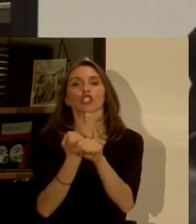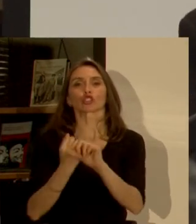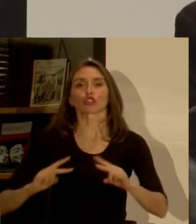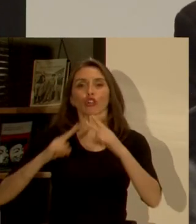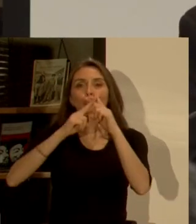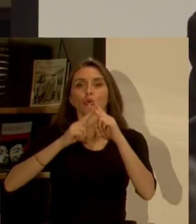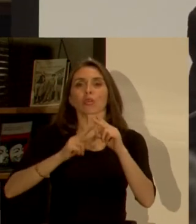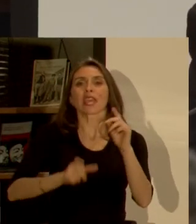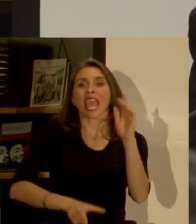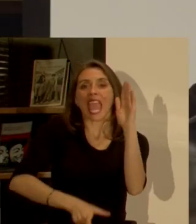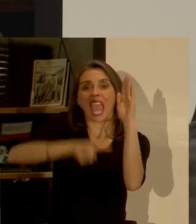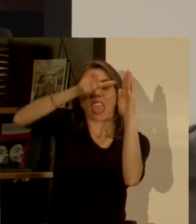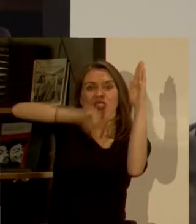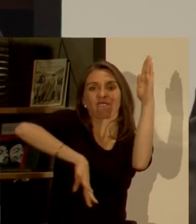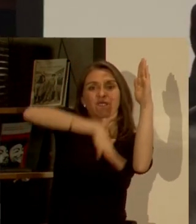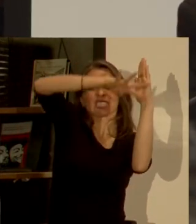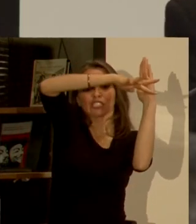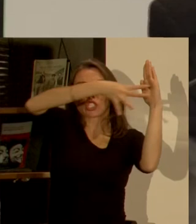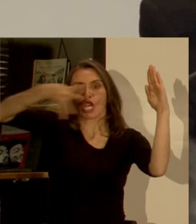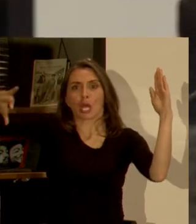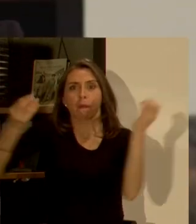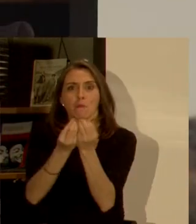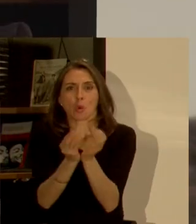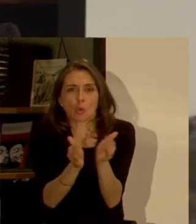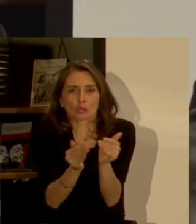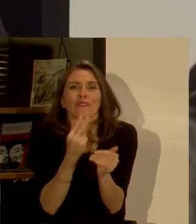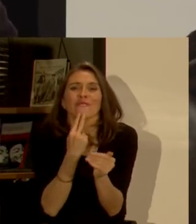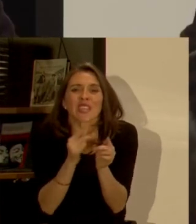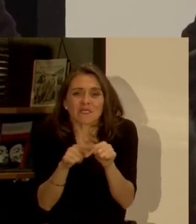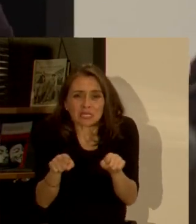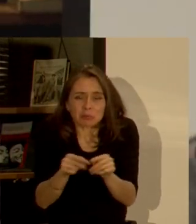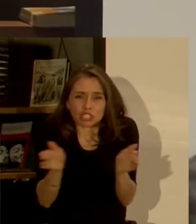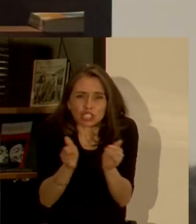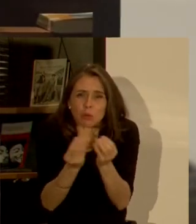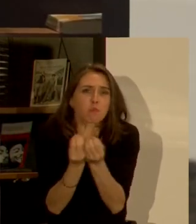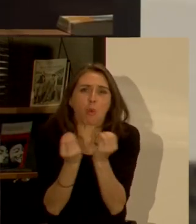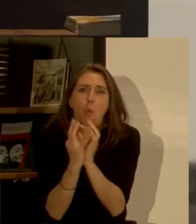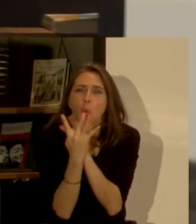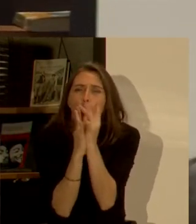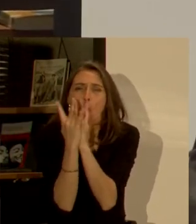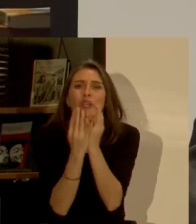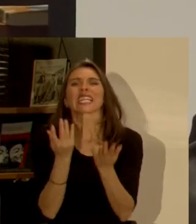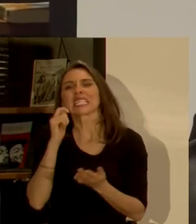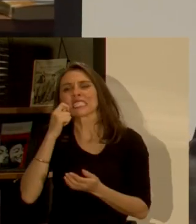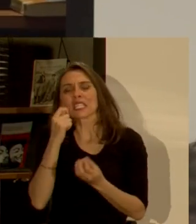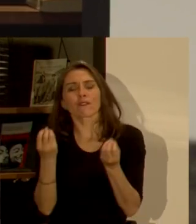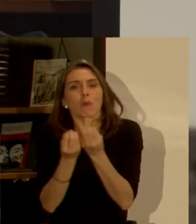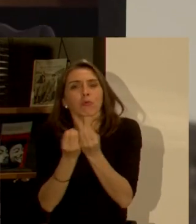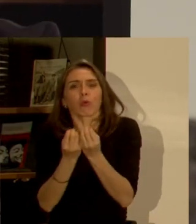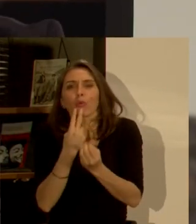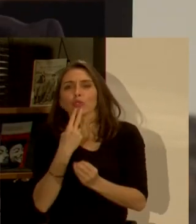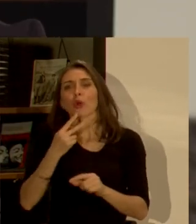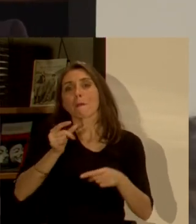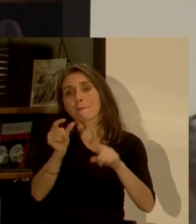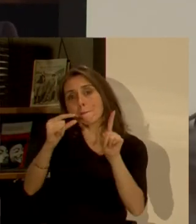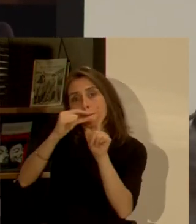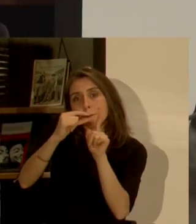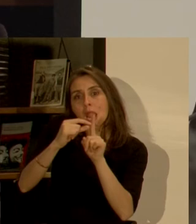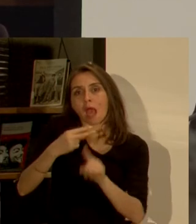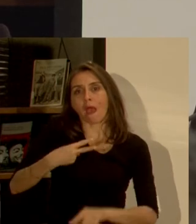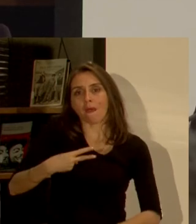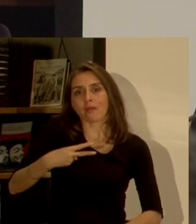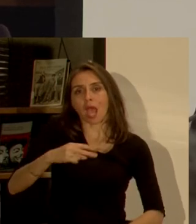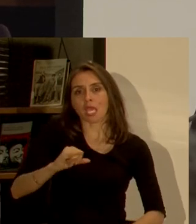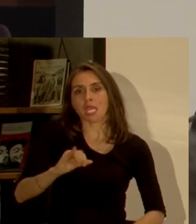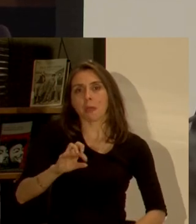se usan los guetos verticales para hablar de hiperdensidad me gustaría que nos explicaras qué es la hiperdensidad y de qué manera